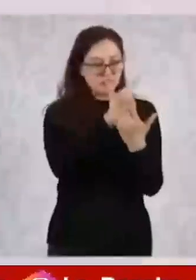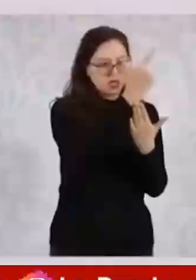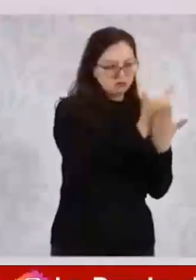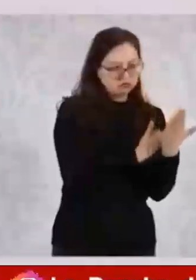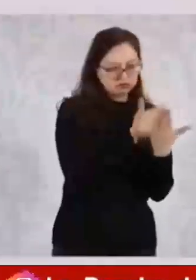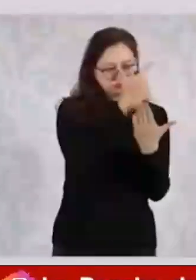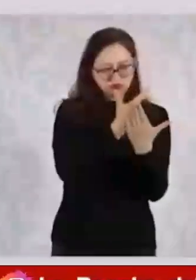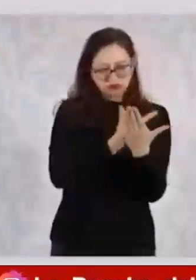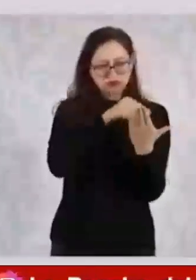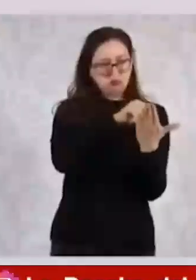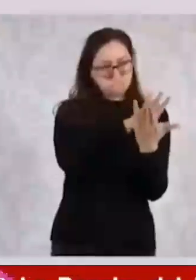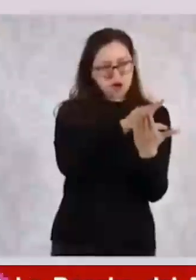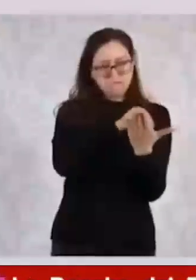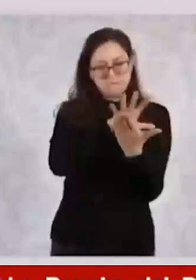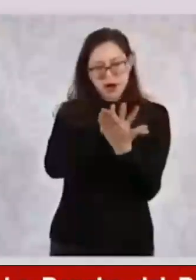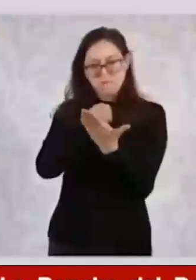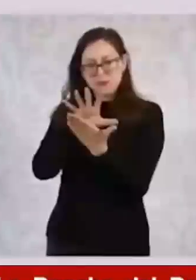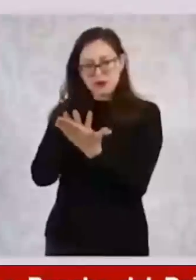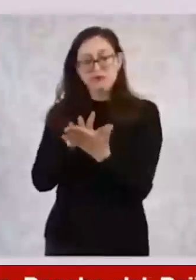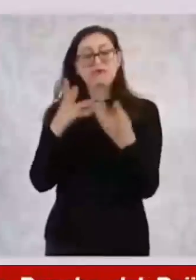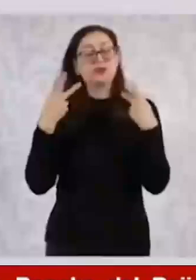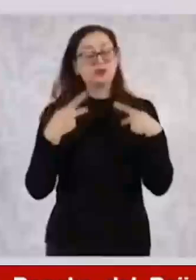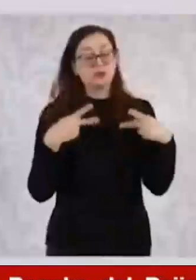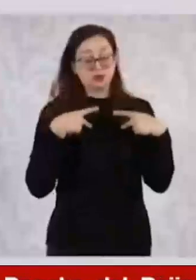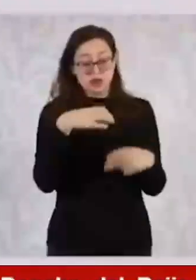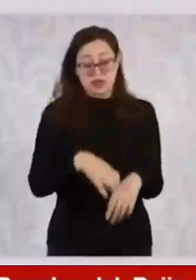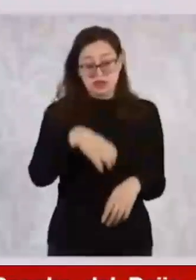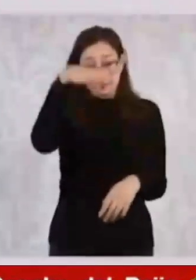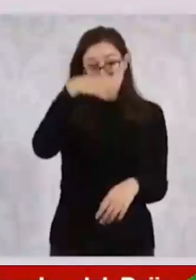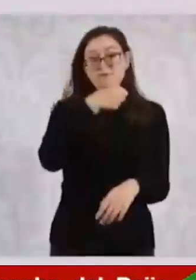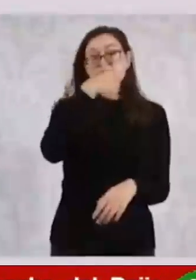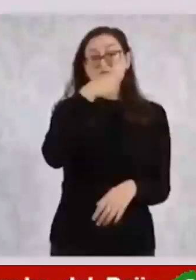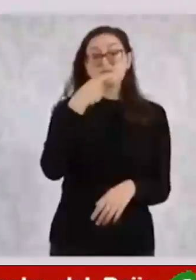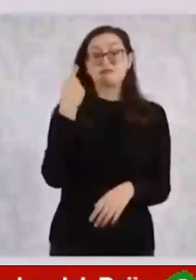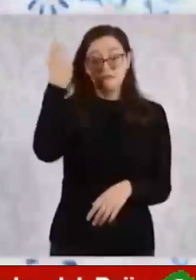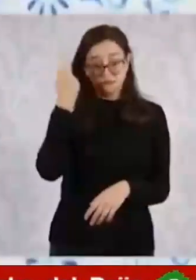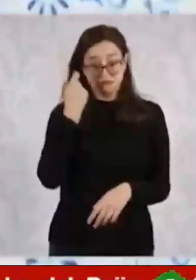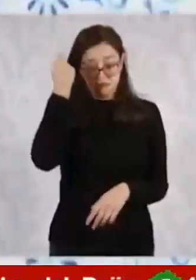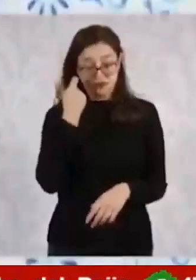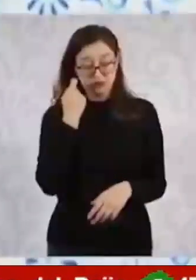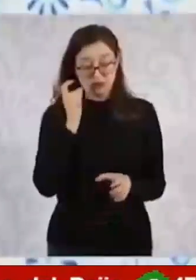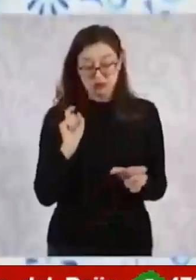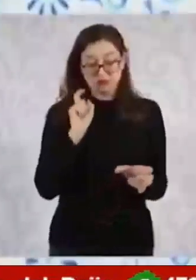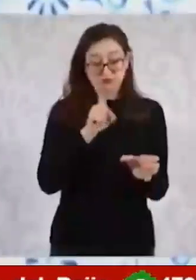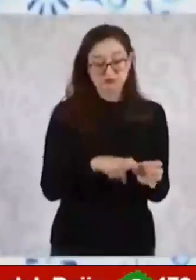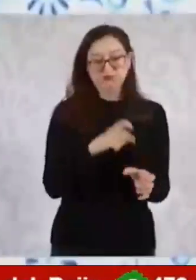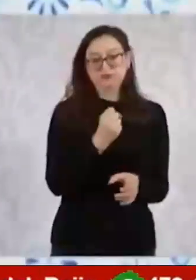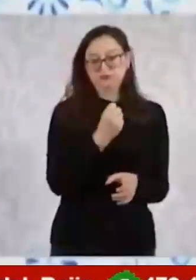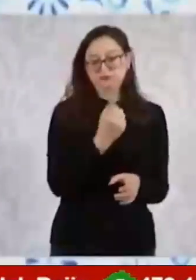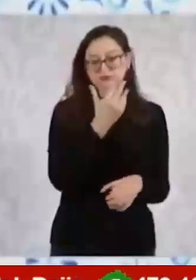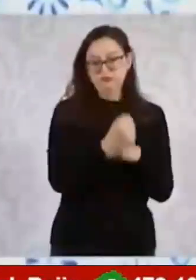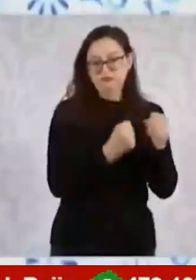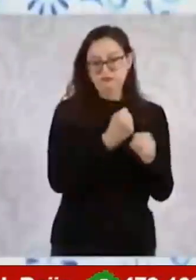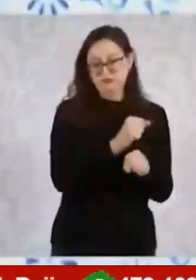inició desde ayer lunes. De tal manera que en dos semanas se abrirá la convocatoria para la